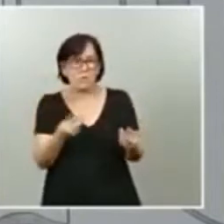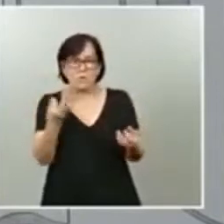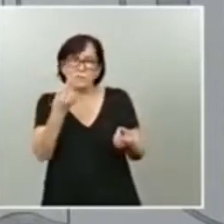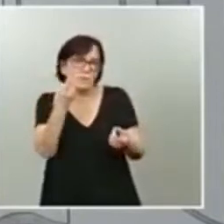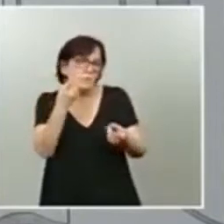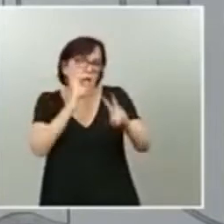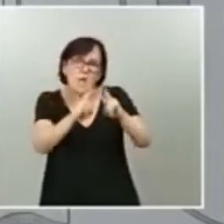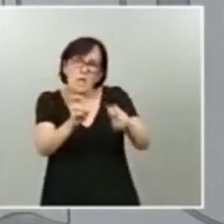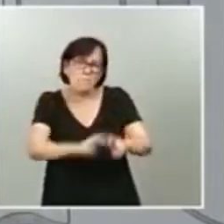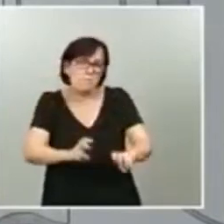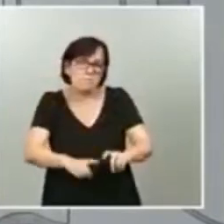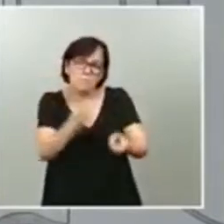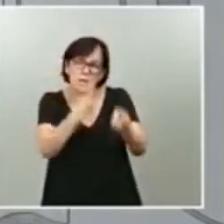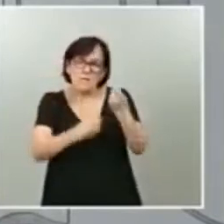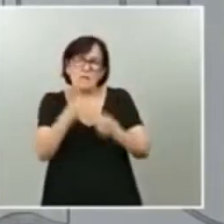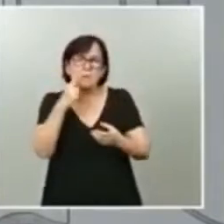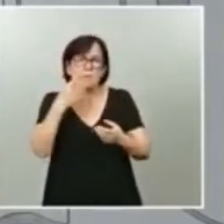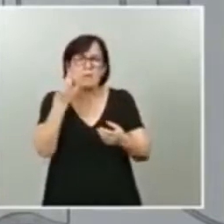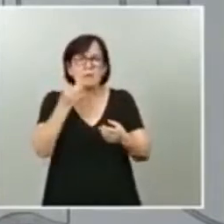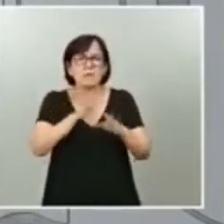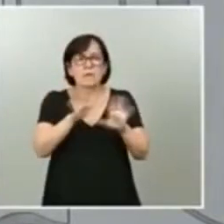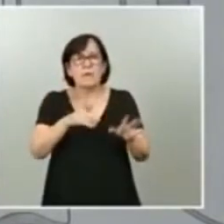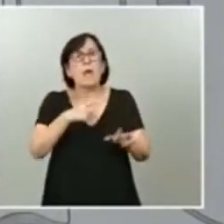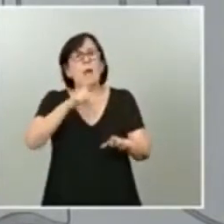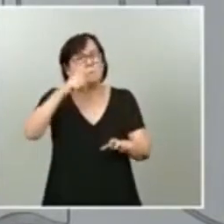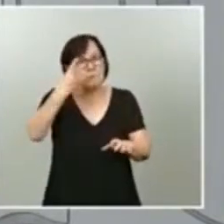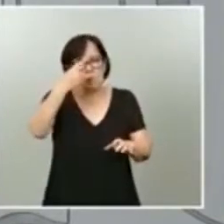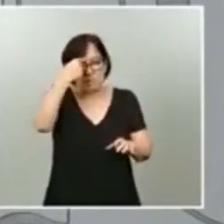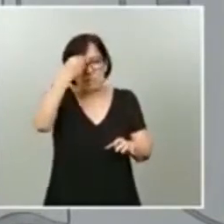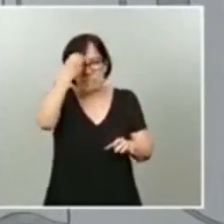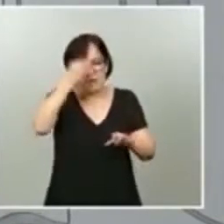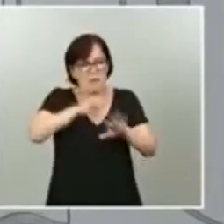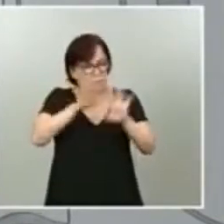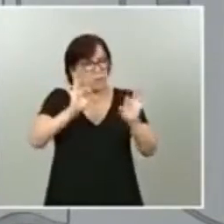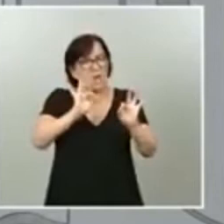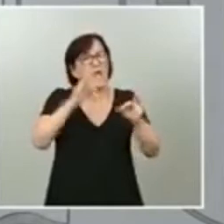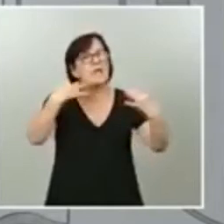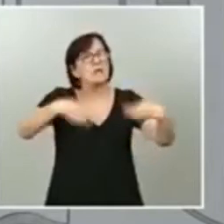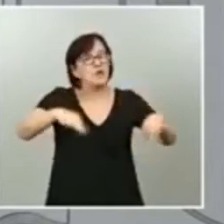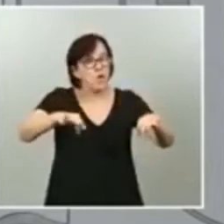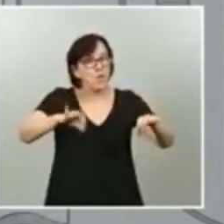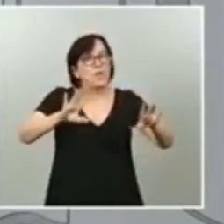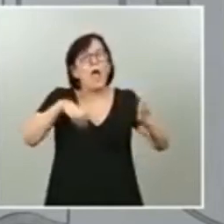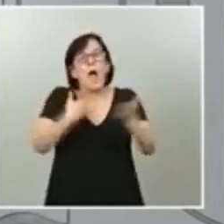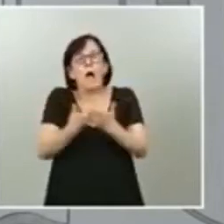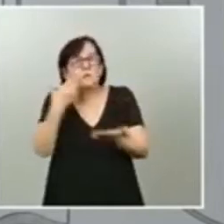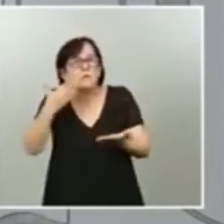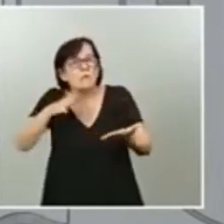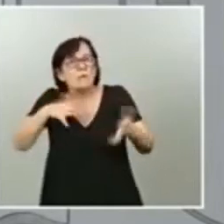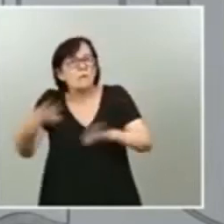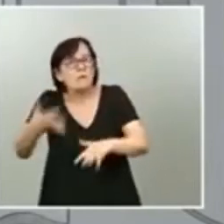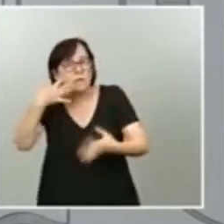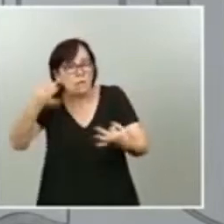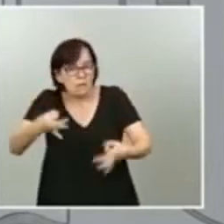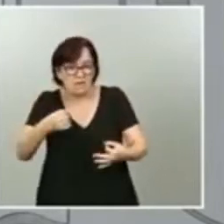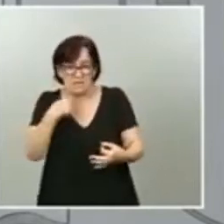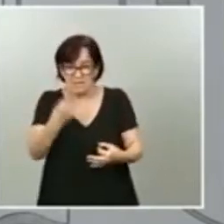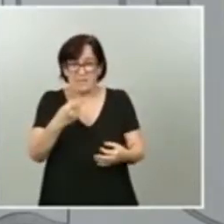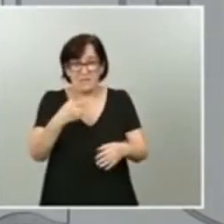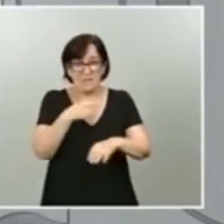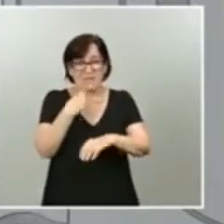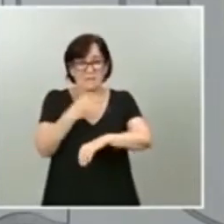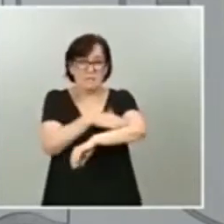teniendo claro que hay presunción de inocencia hasta que no se demuestra lo contrario. por tanto, ese principio rector, como decía el ministro, es